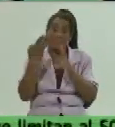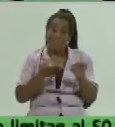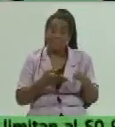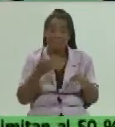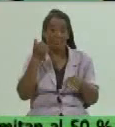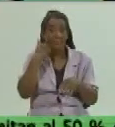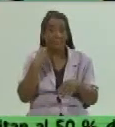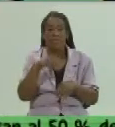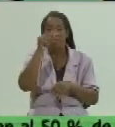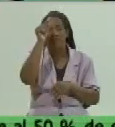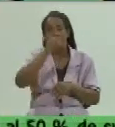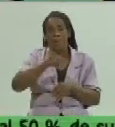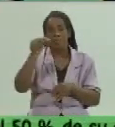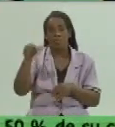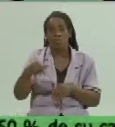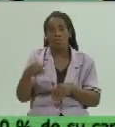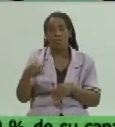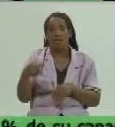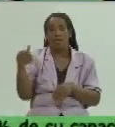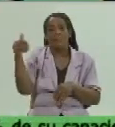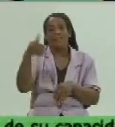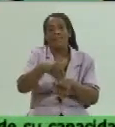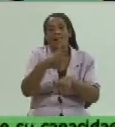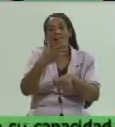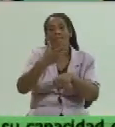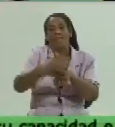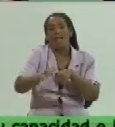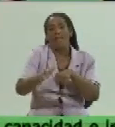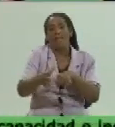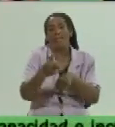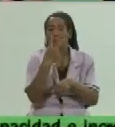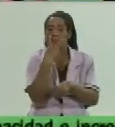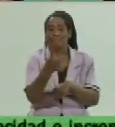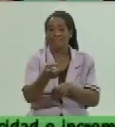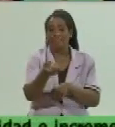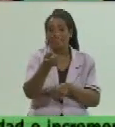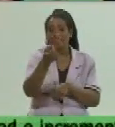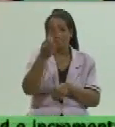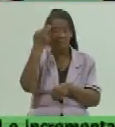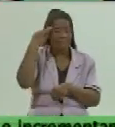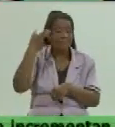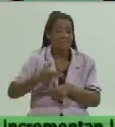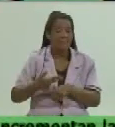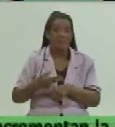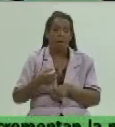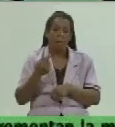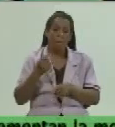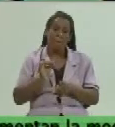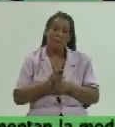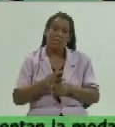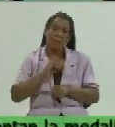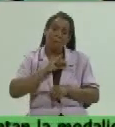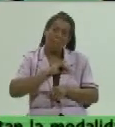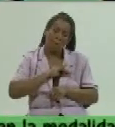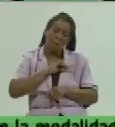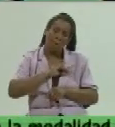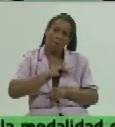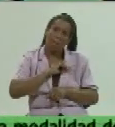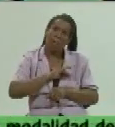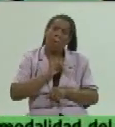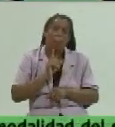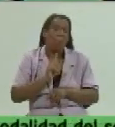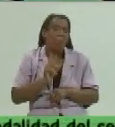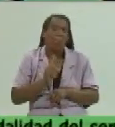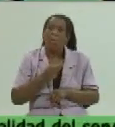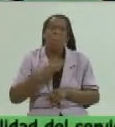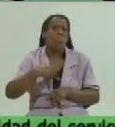con aquellas personas que llegan tarde al sistema. Las personas que empiezan con la sintomatología, no llegan al Sistema Nacional de Salud, no